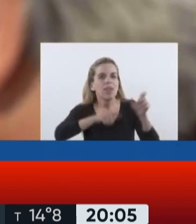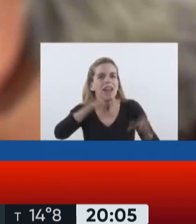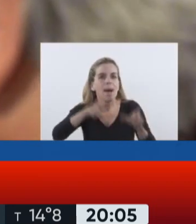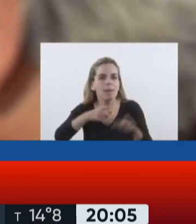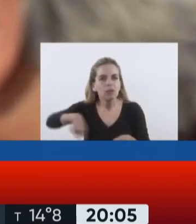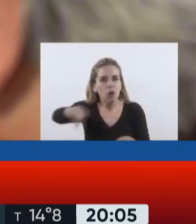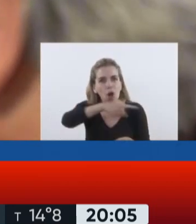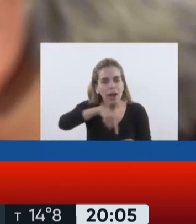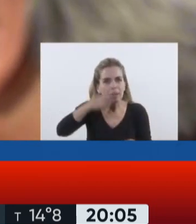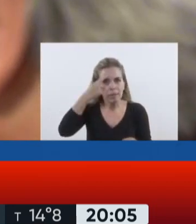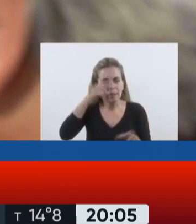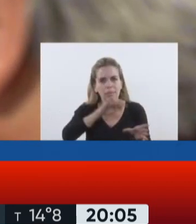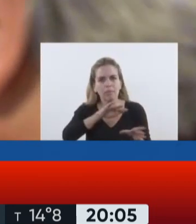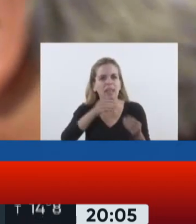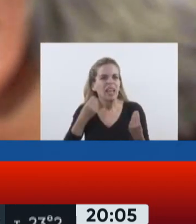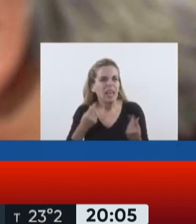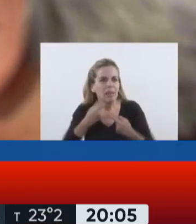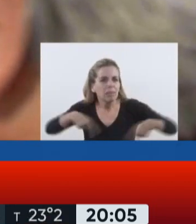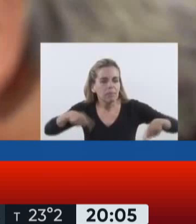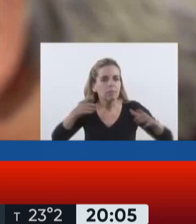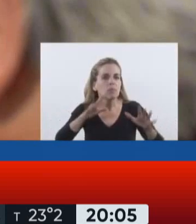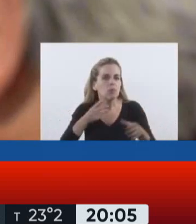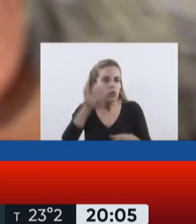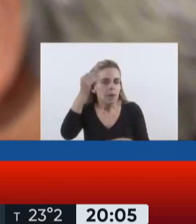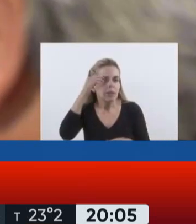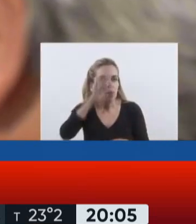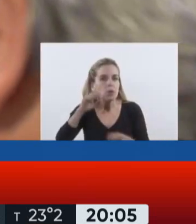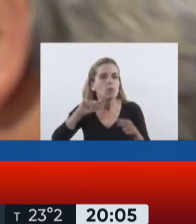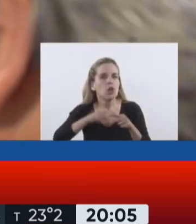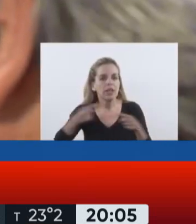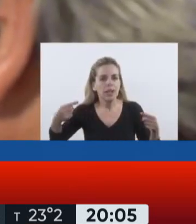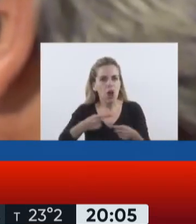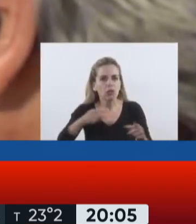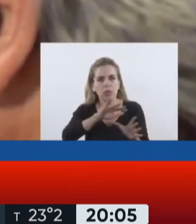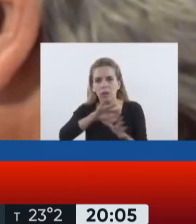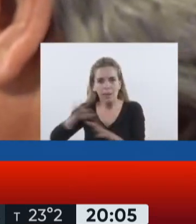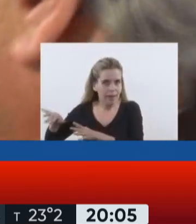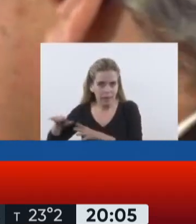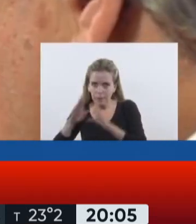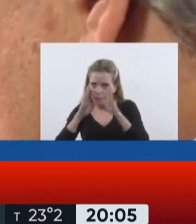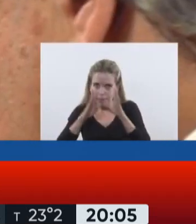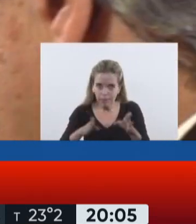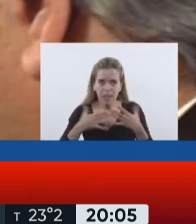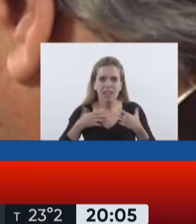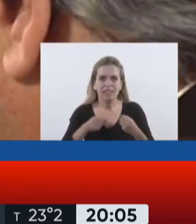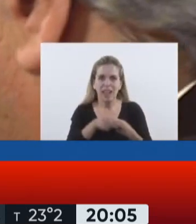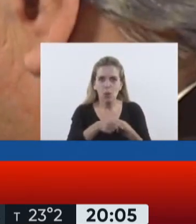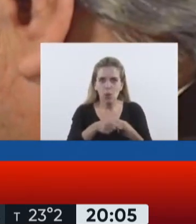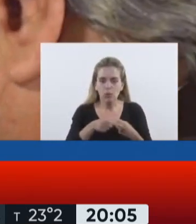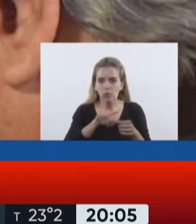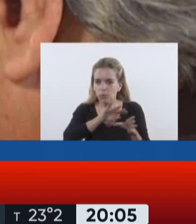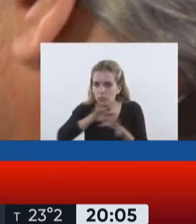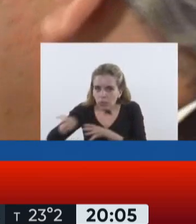que dejar aparte las discrepancias políticas y otras, y entonces nos aparecen